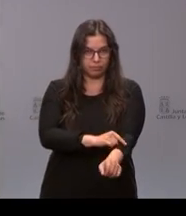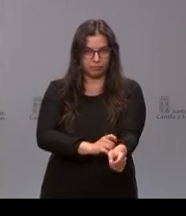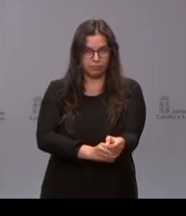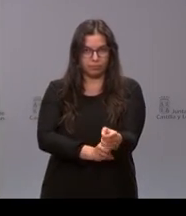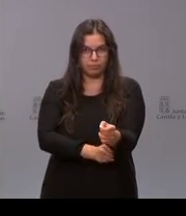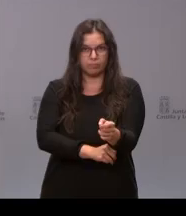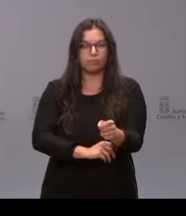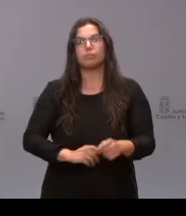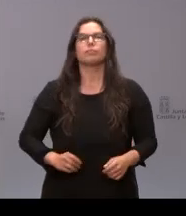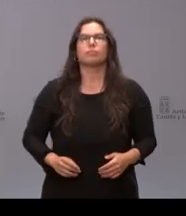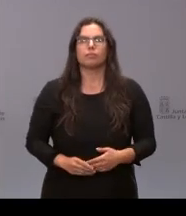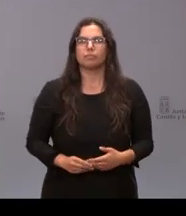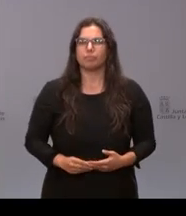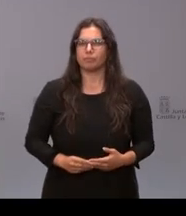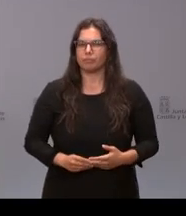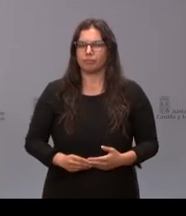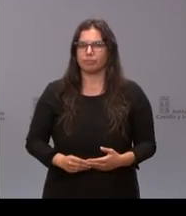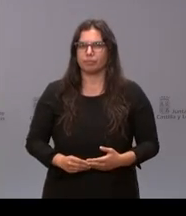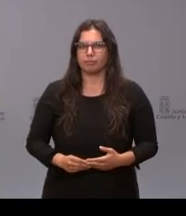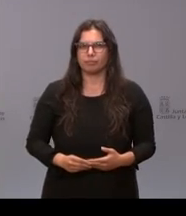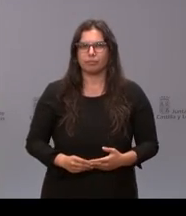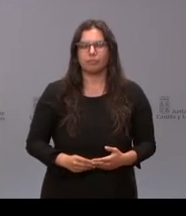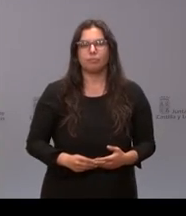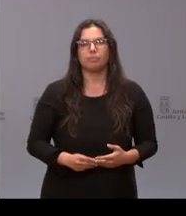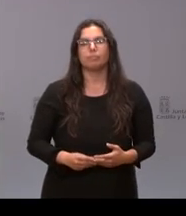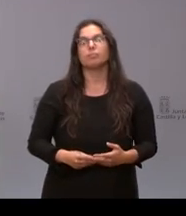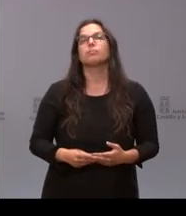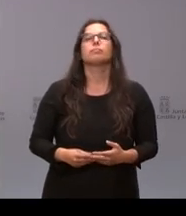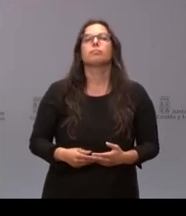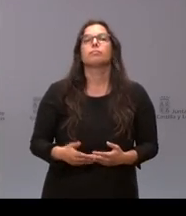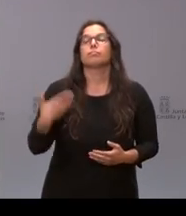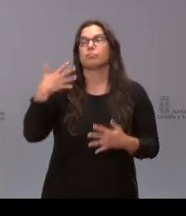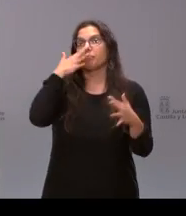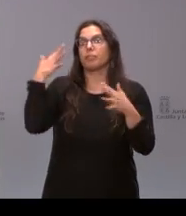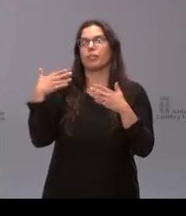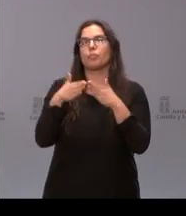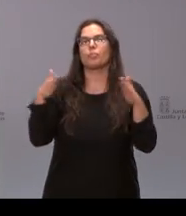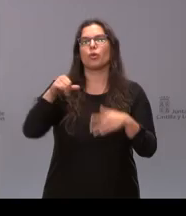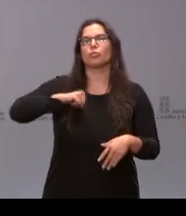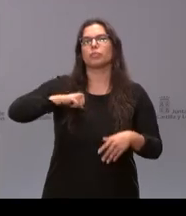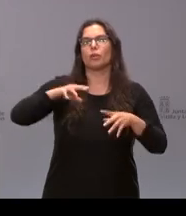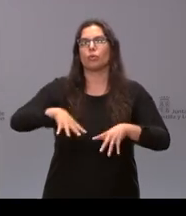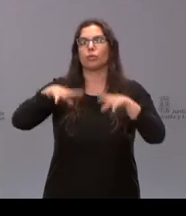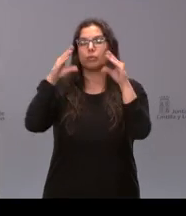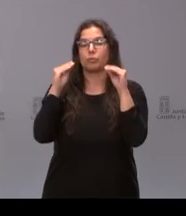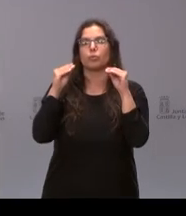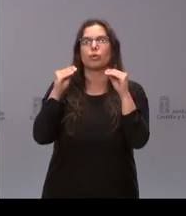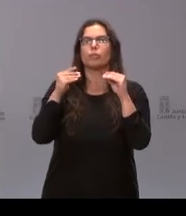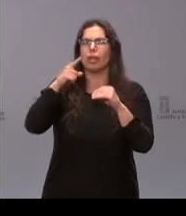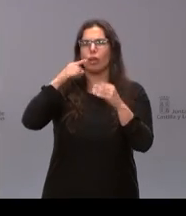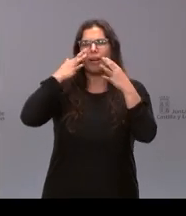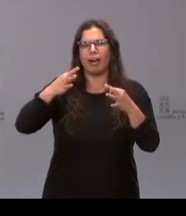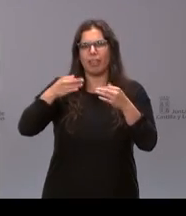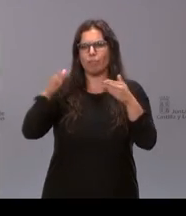El 18 de julio de 2012 abría sus puertas el Hospital Universitario de Burgos, pero su historia se remonta a muchos años atrás.